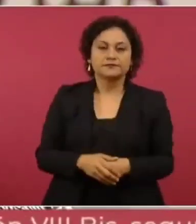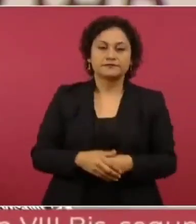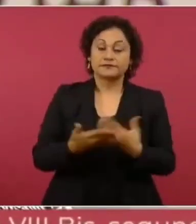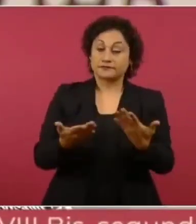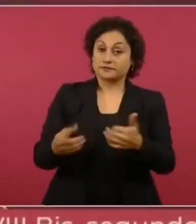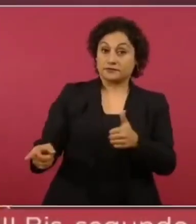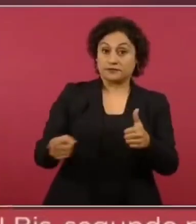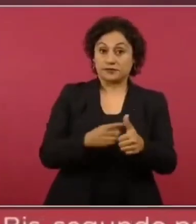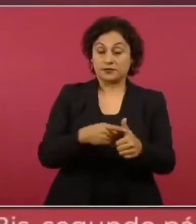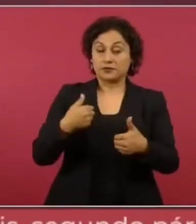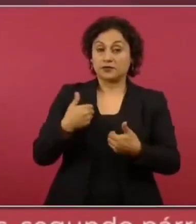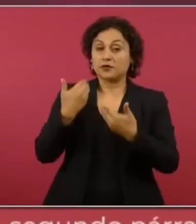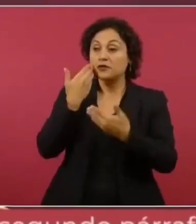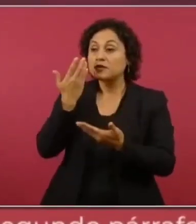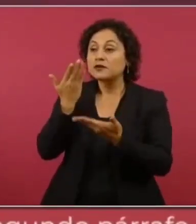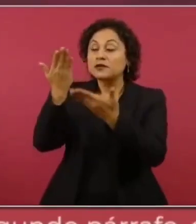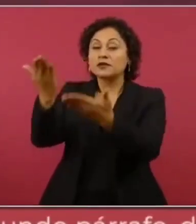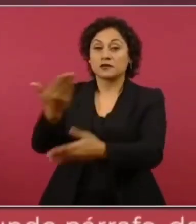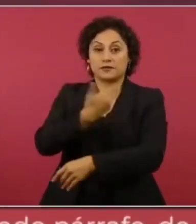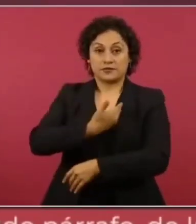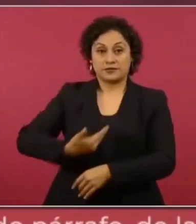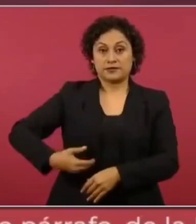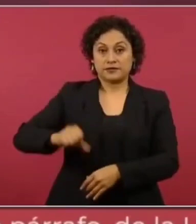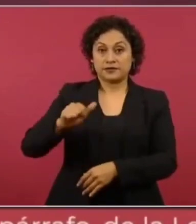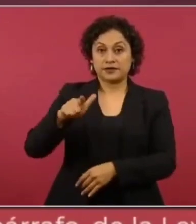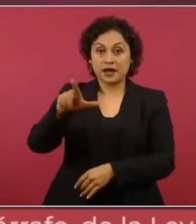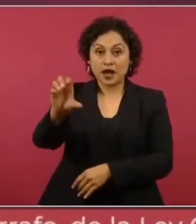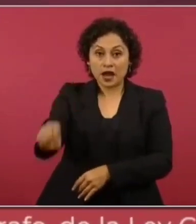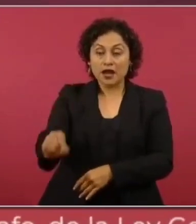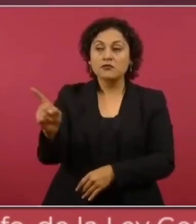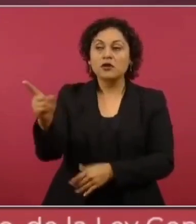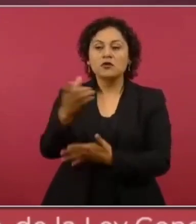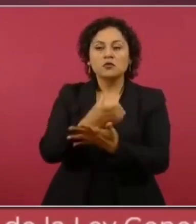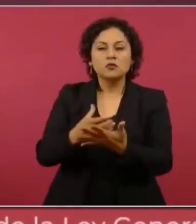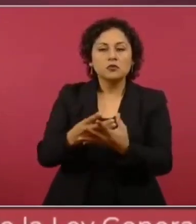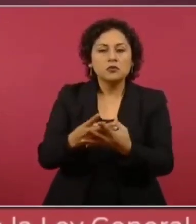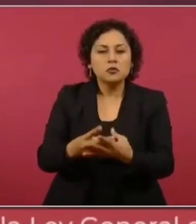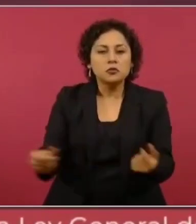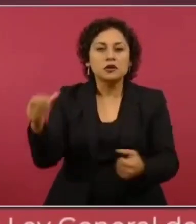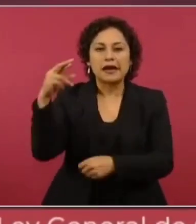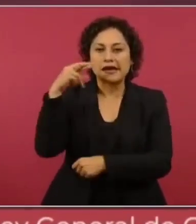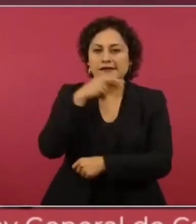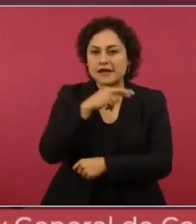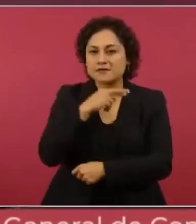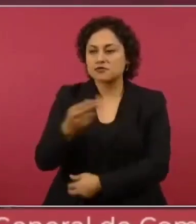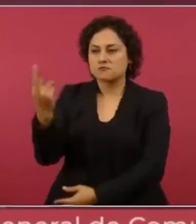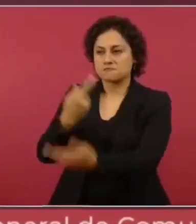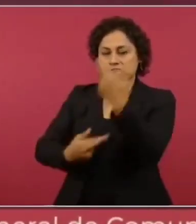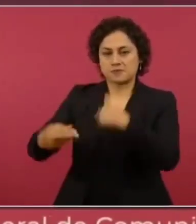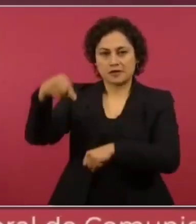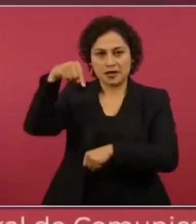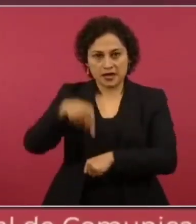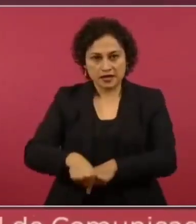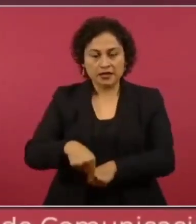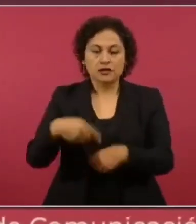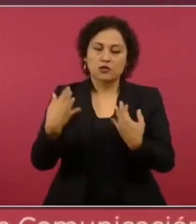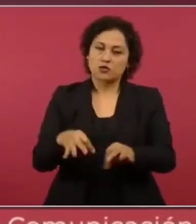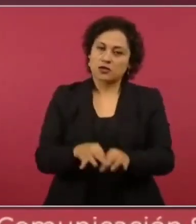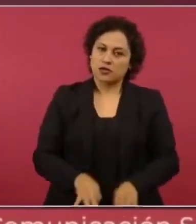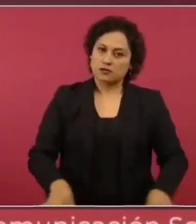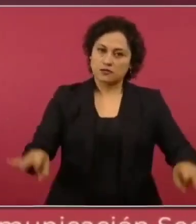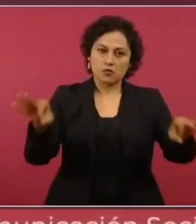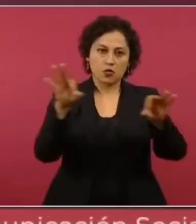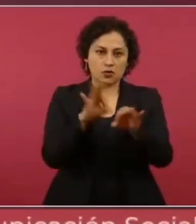Manuel López Obrador, una pronta recuperación, lo queremos de regreso muy pronto, es indispensable este